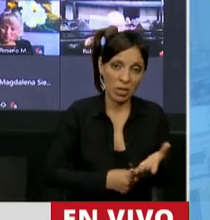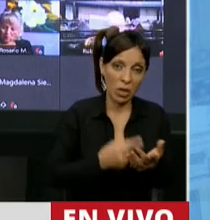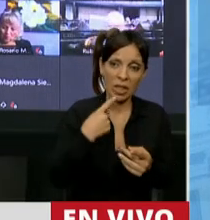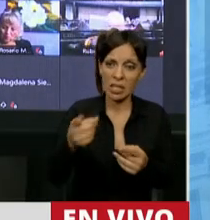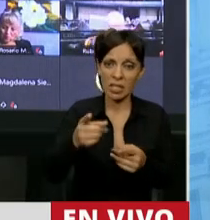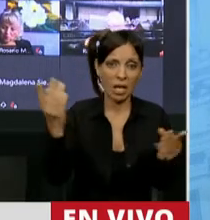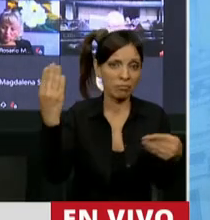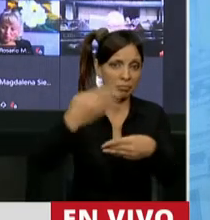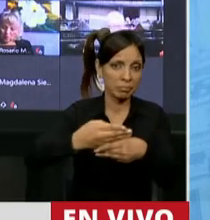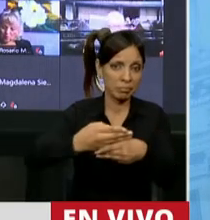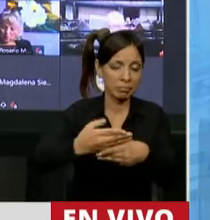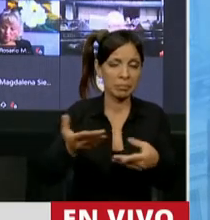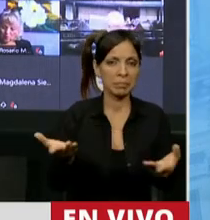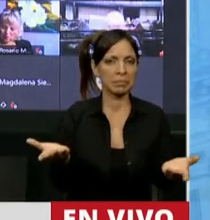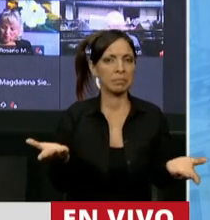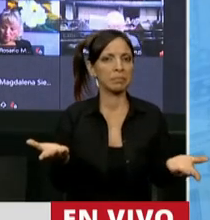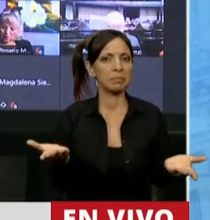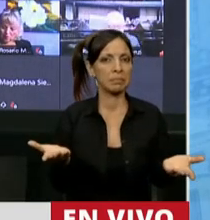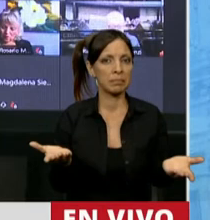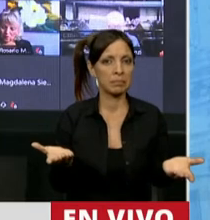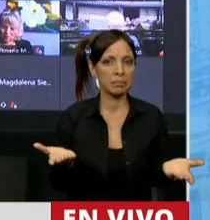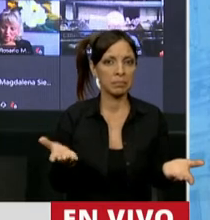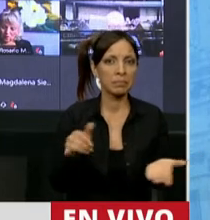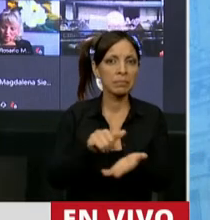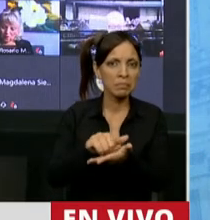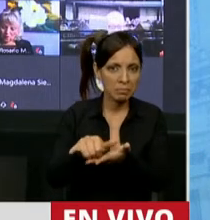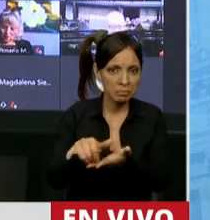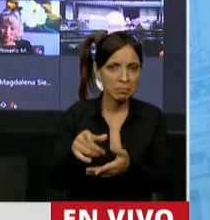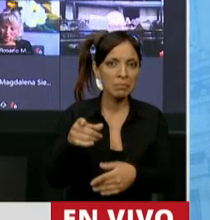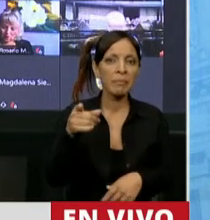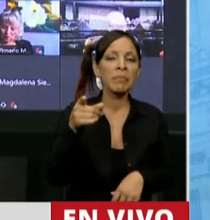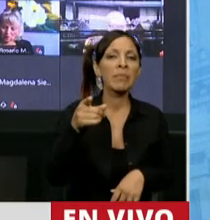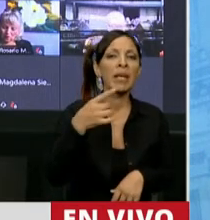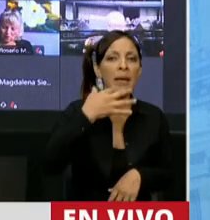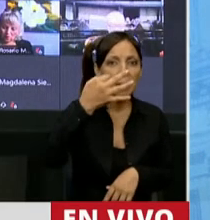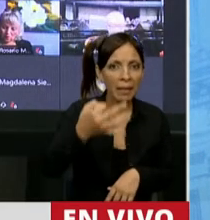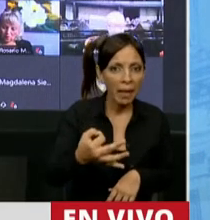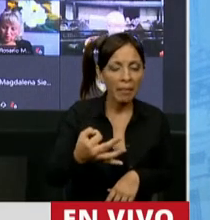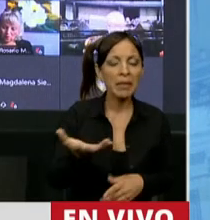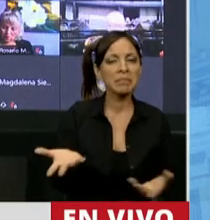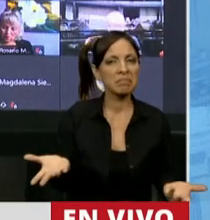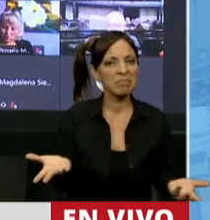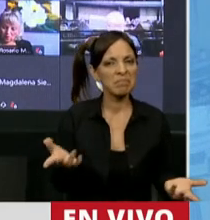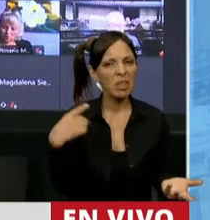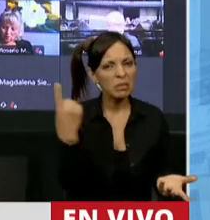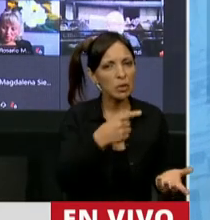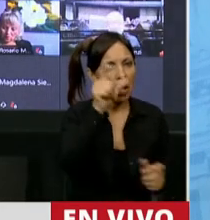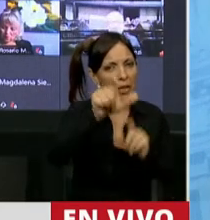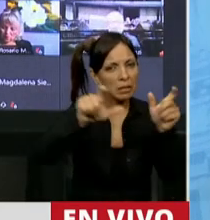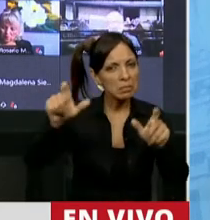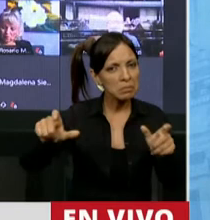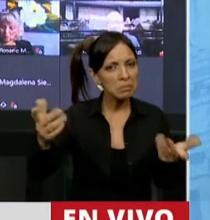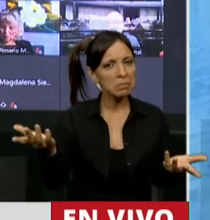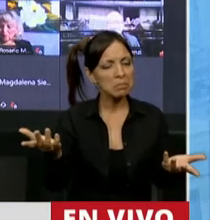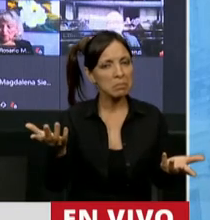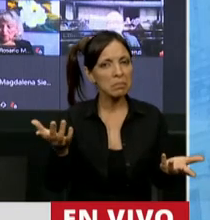utilizarlo, la verdad, Presidente, es que todos los ciudadanos que